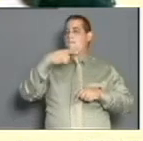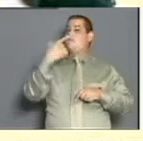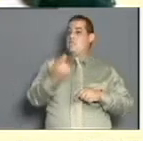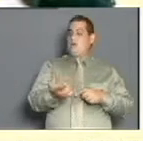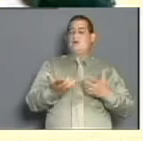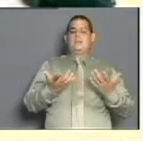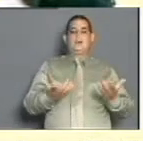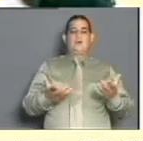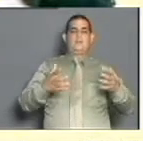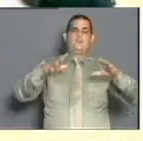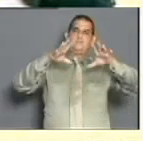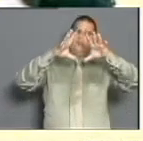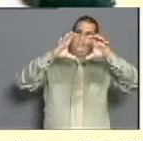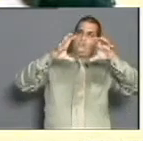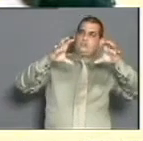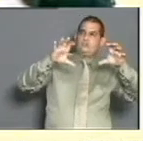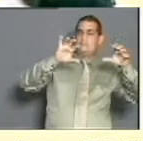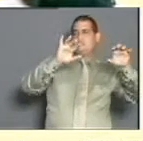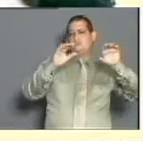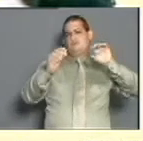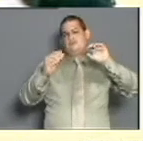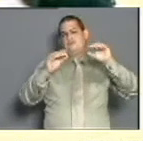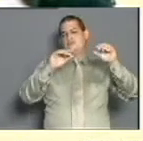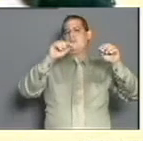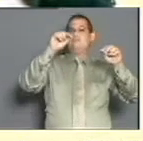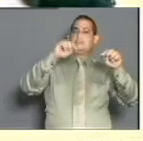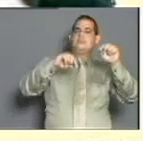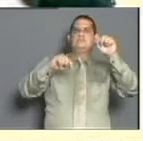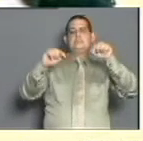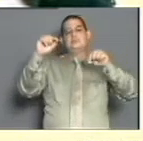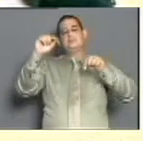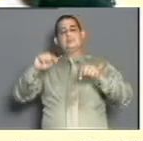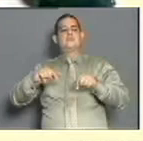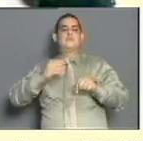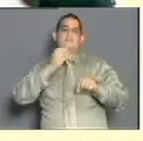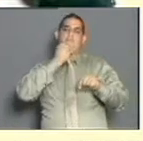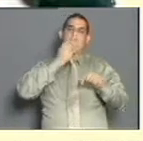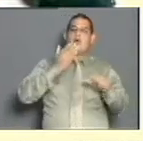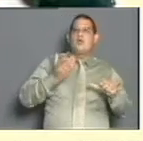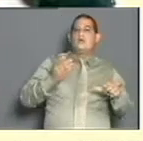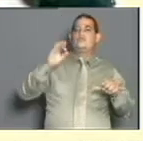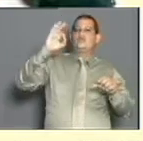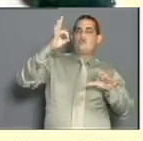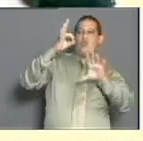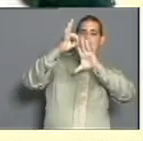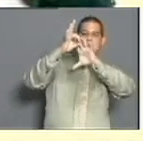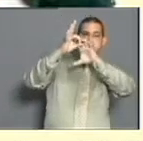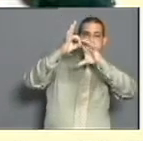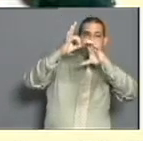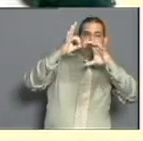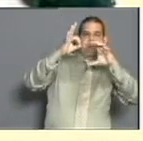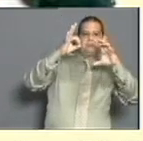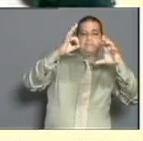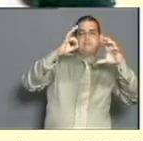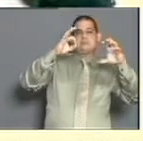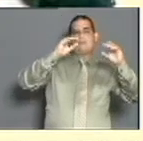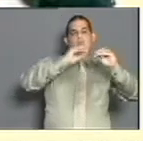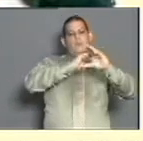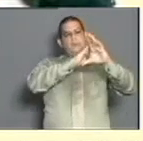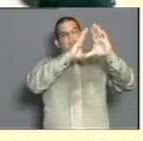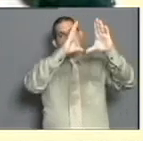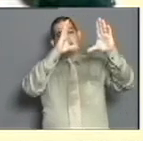condiciones para la lluvia se tornarán ligeramente más favorables por lo que estará parcialmente nublado durante la madrugada y la mañana